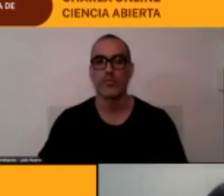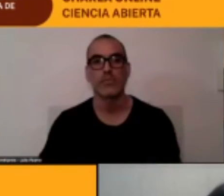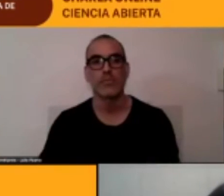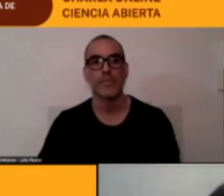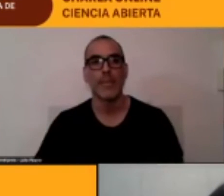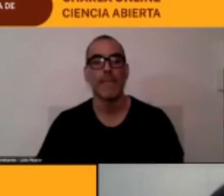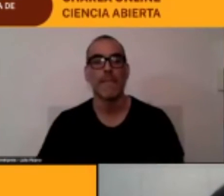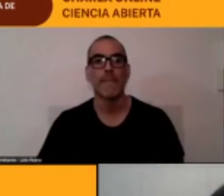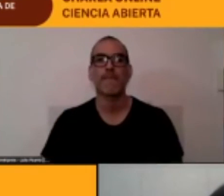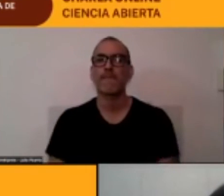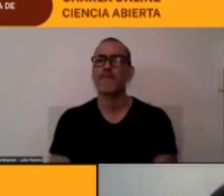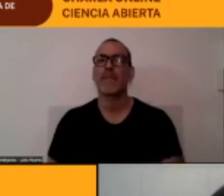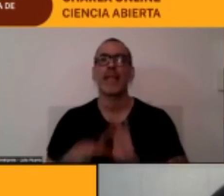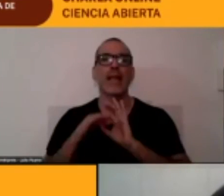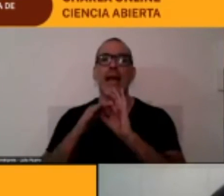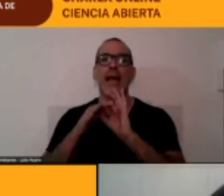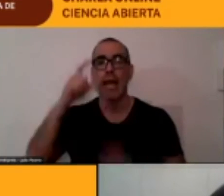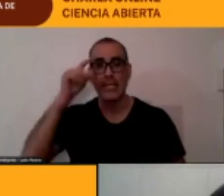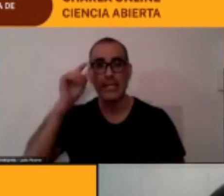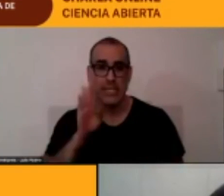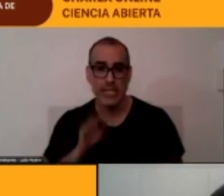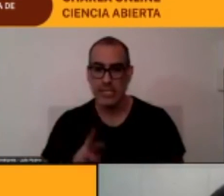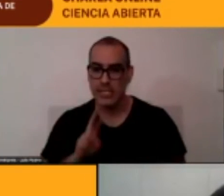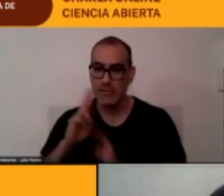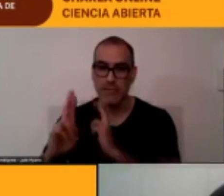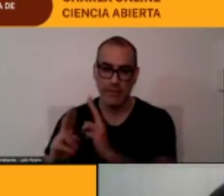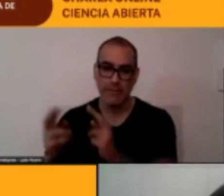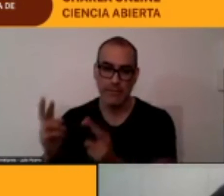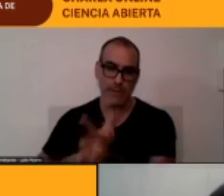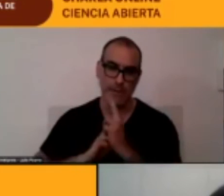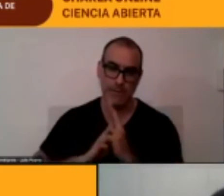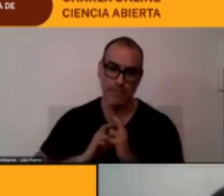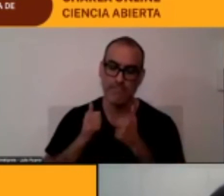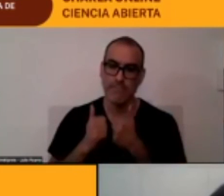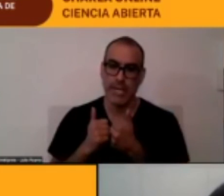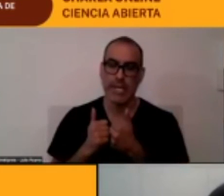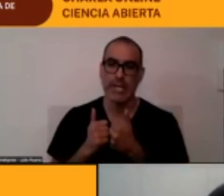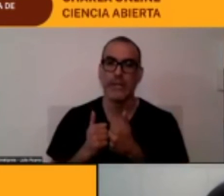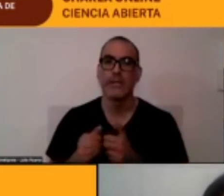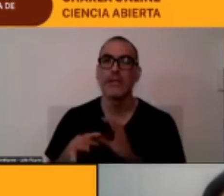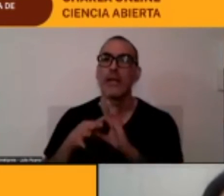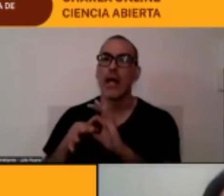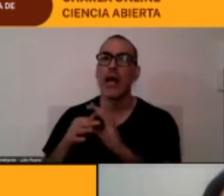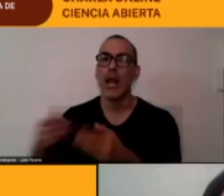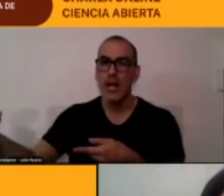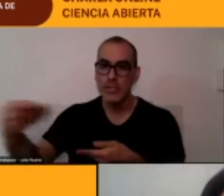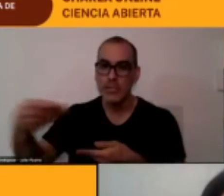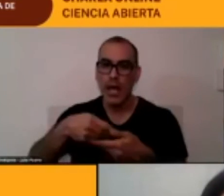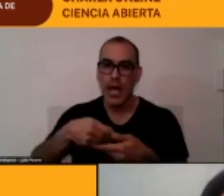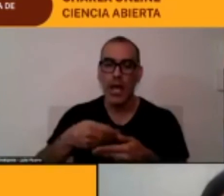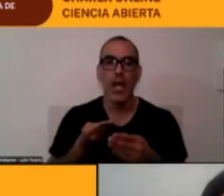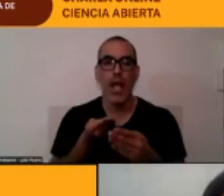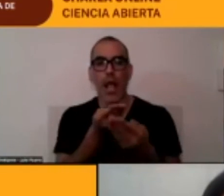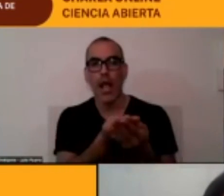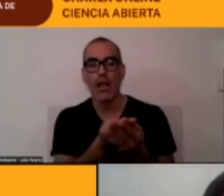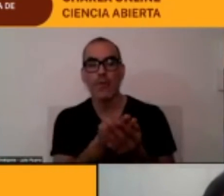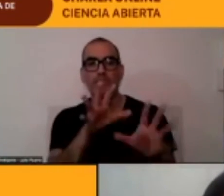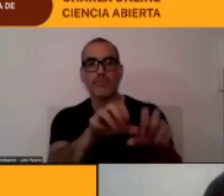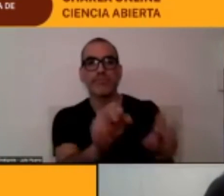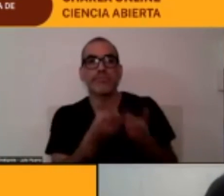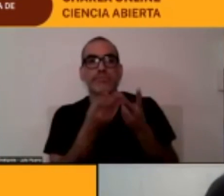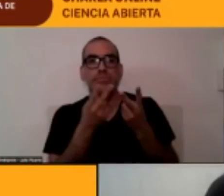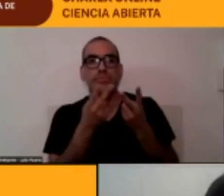gracias Elizabeth por su respuesta de seguro y mucho por estudiar gracias por su gran aporte del rescate del Cunsa Denise Gavilán agradece también